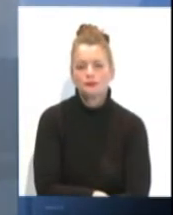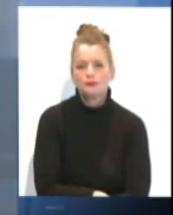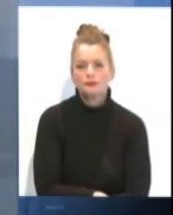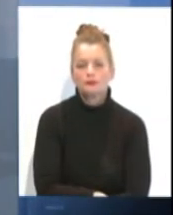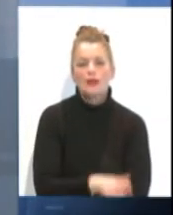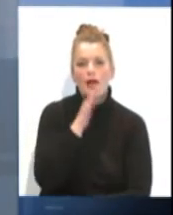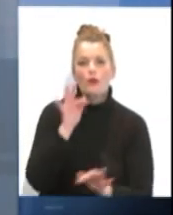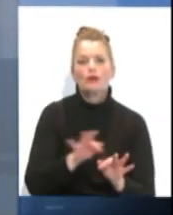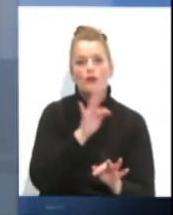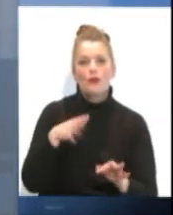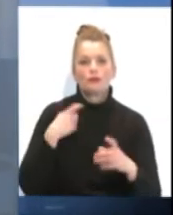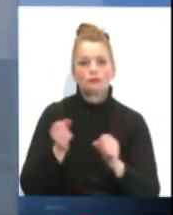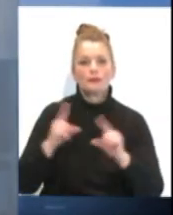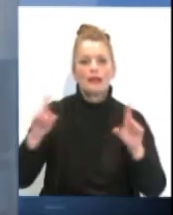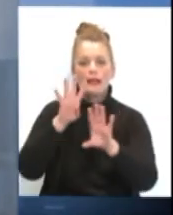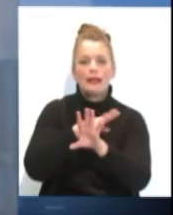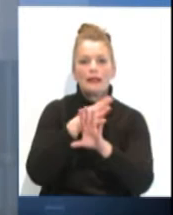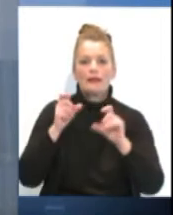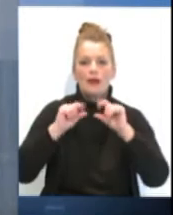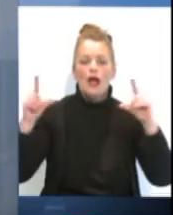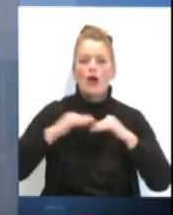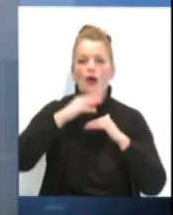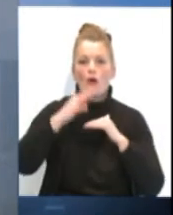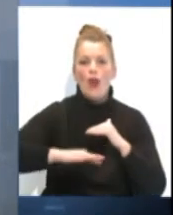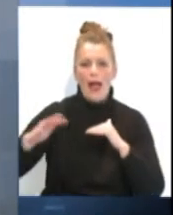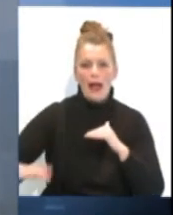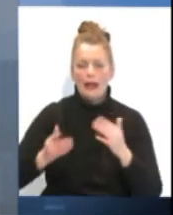A continuación les ofrecemos la tabla de oleajes y mareas.